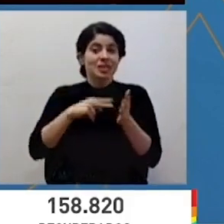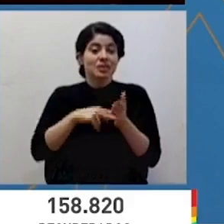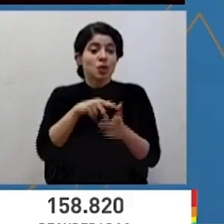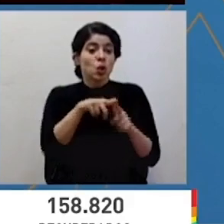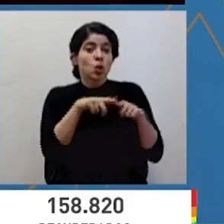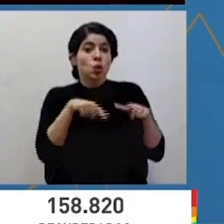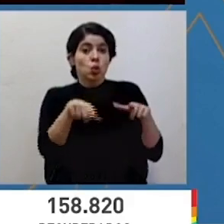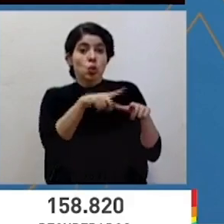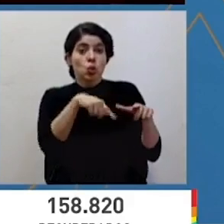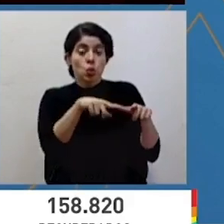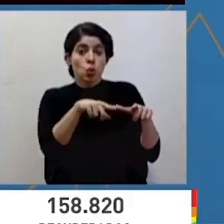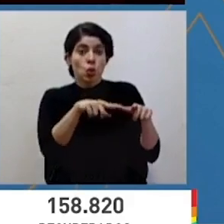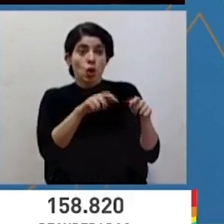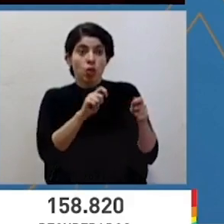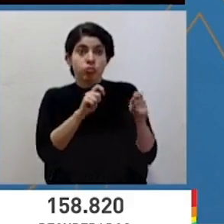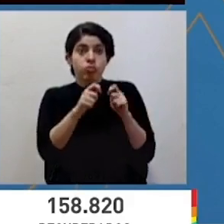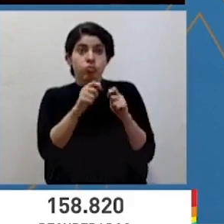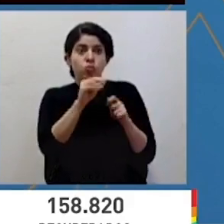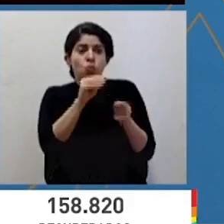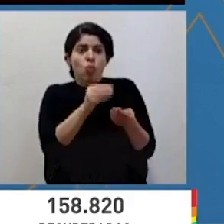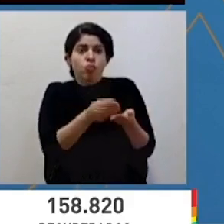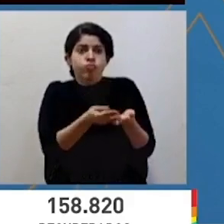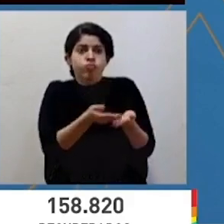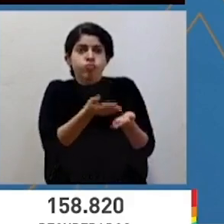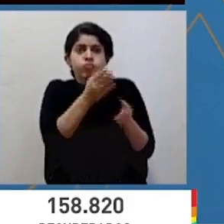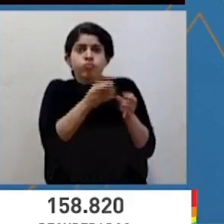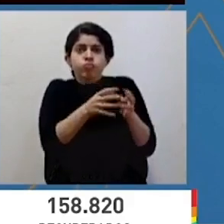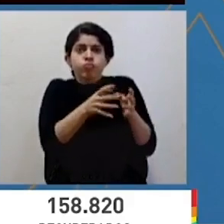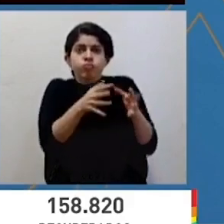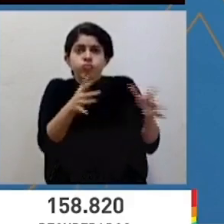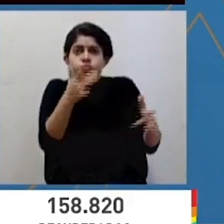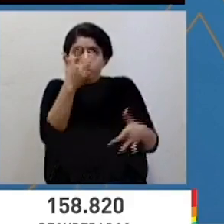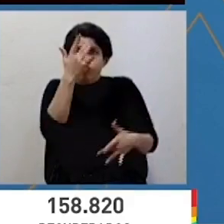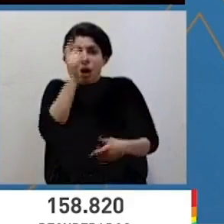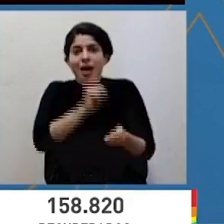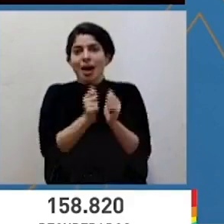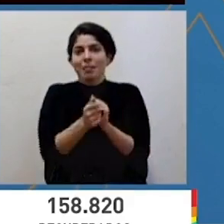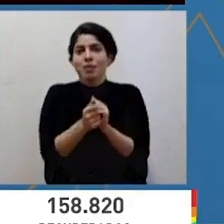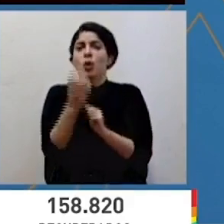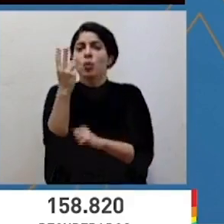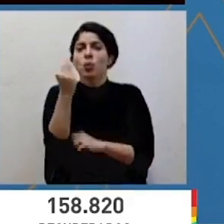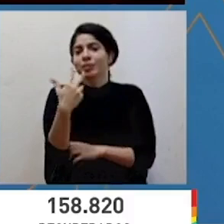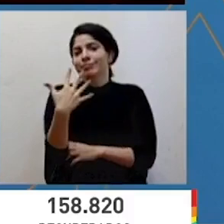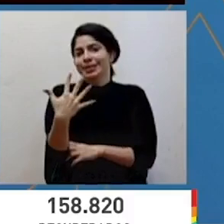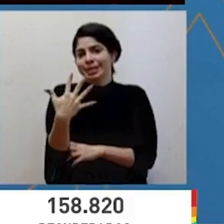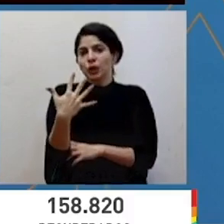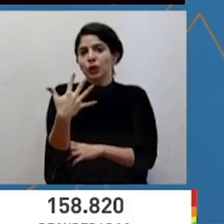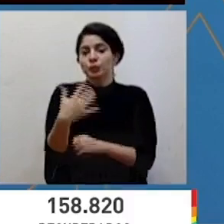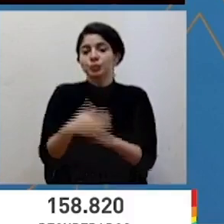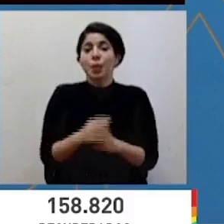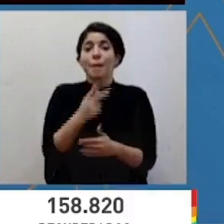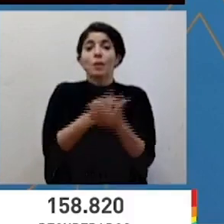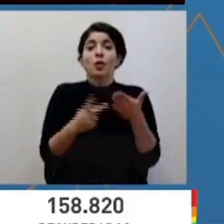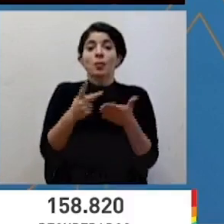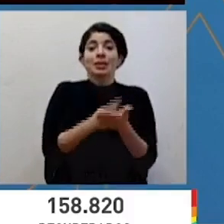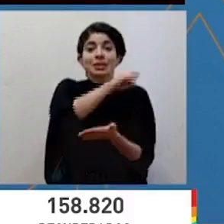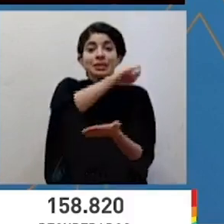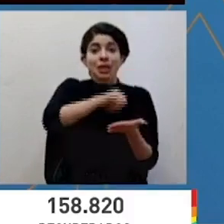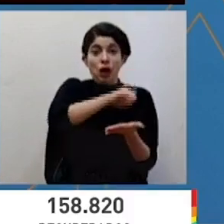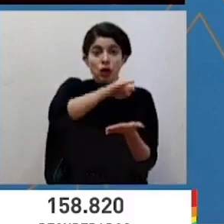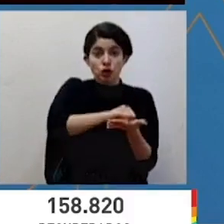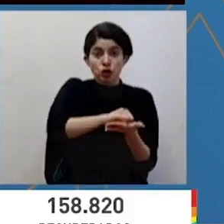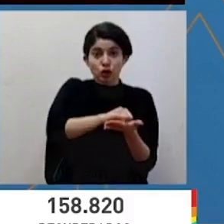estos indicadores, cinco cantones. En la provincia de San José,